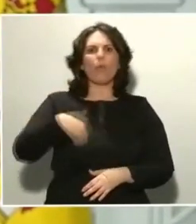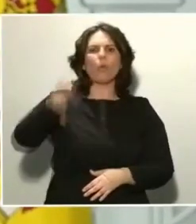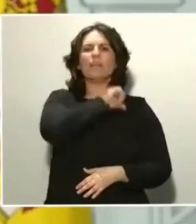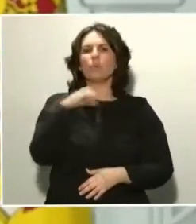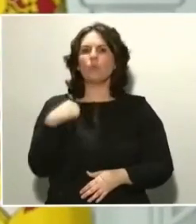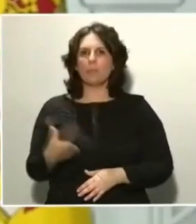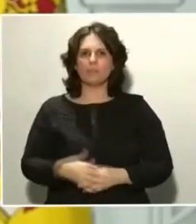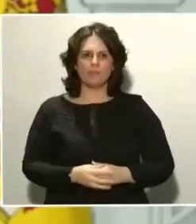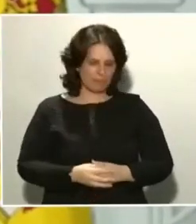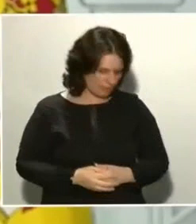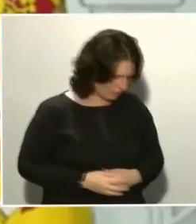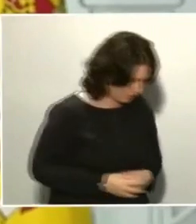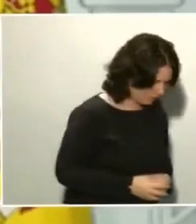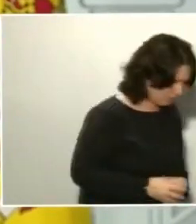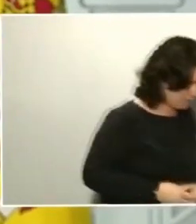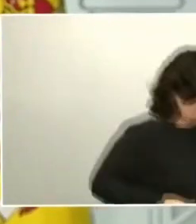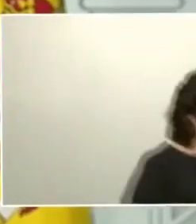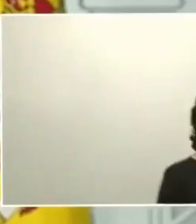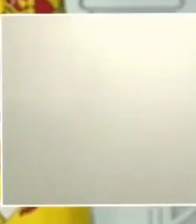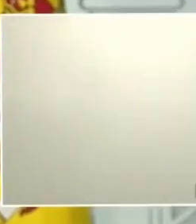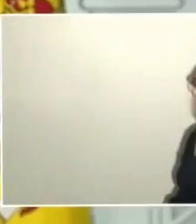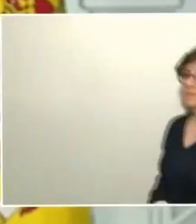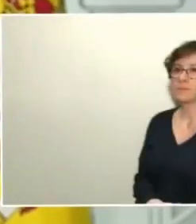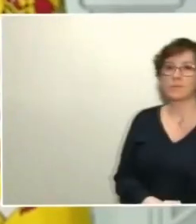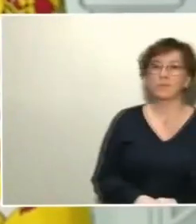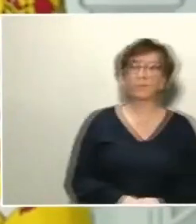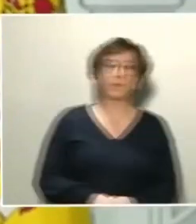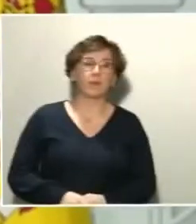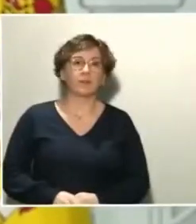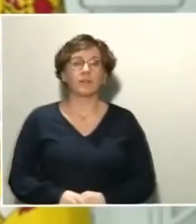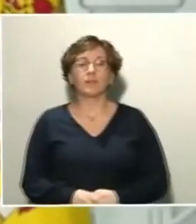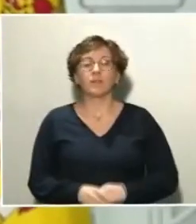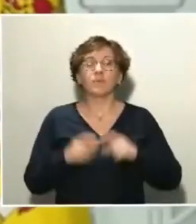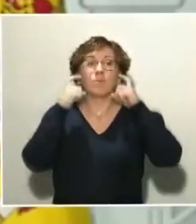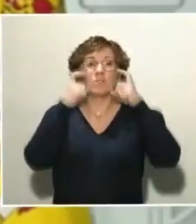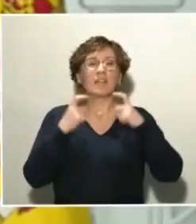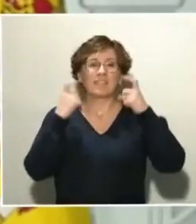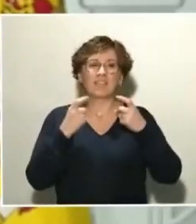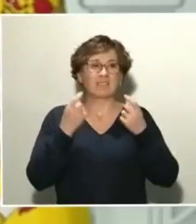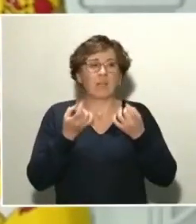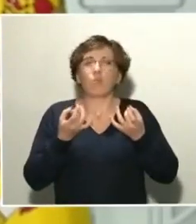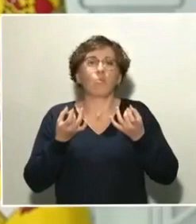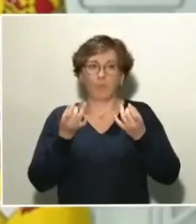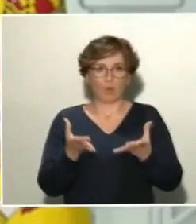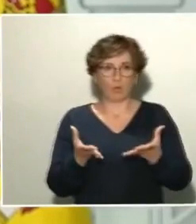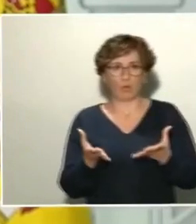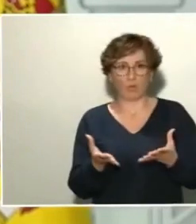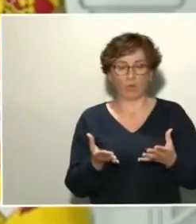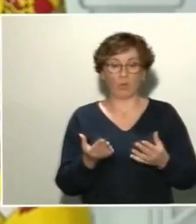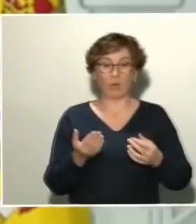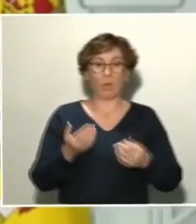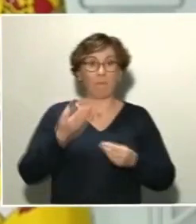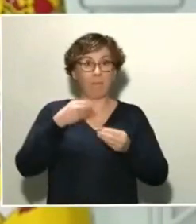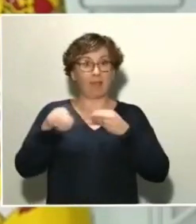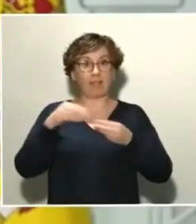Se empezarán a hacer lo más pronto posible. Vamos a empezar a recibir este tipo de material en los próximos días y los vamos a hacer